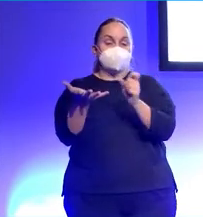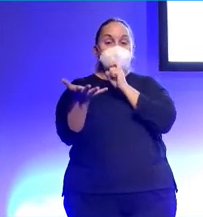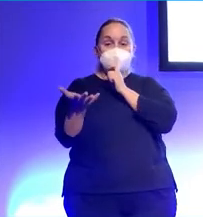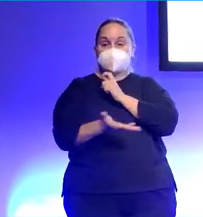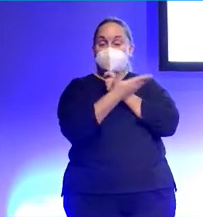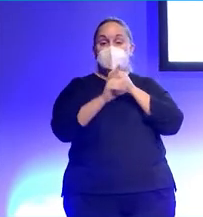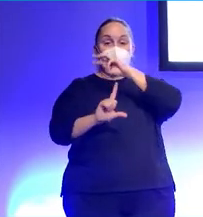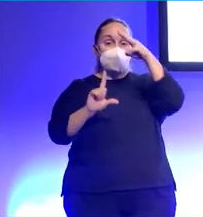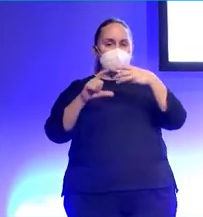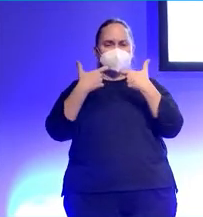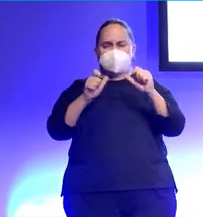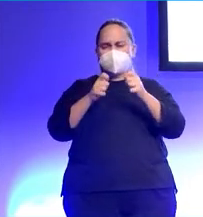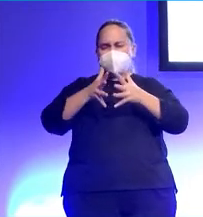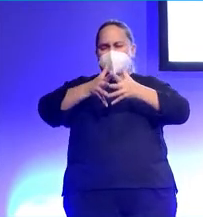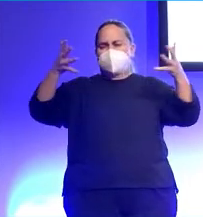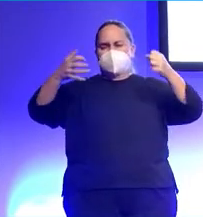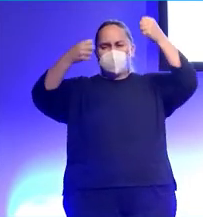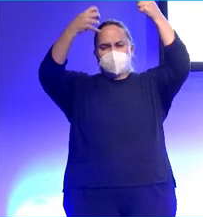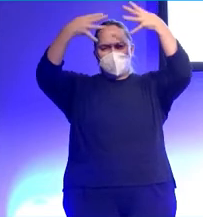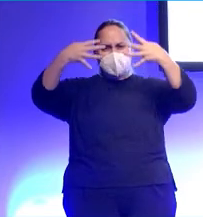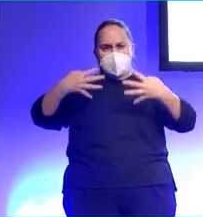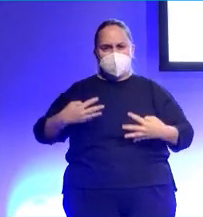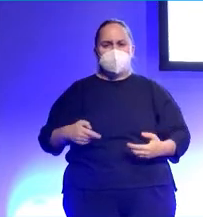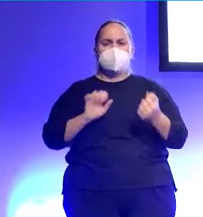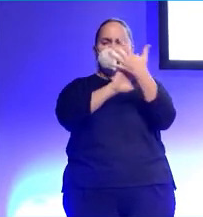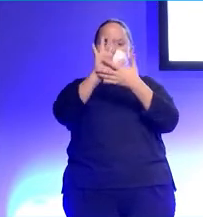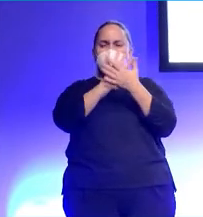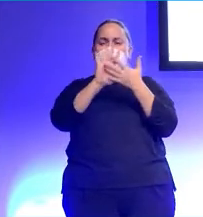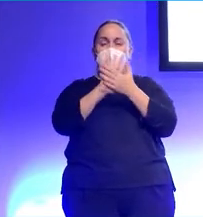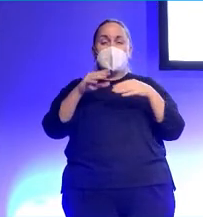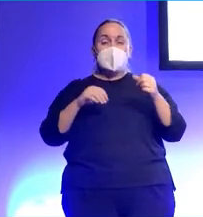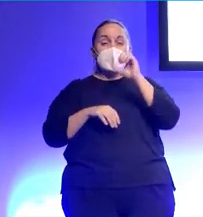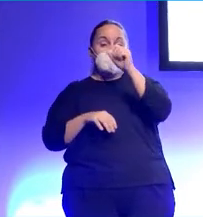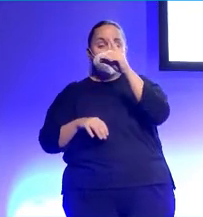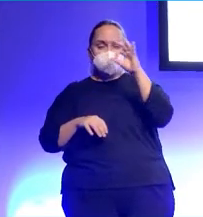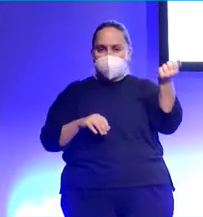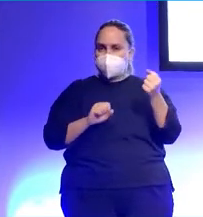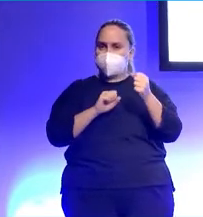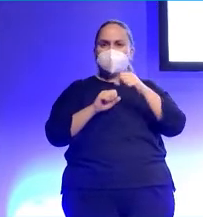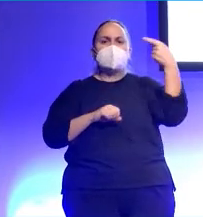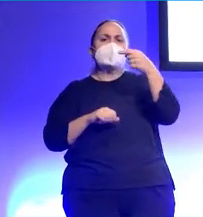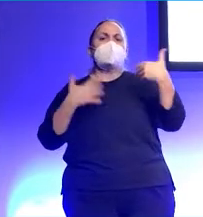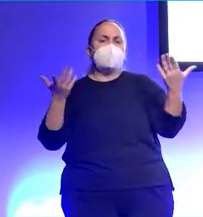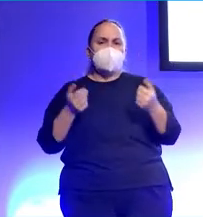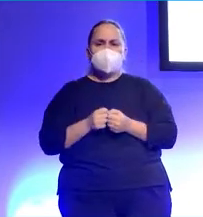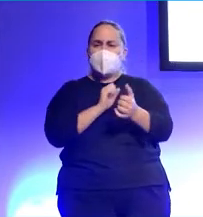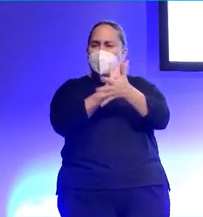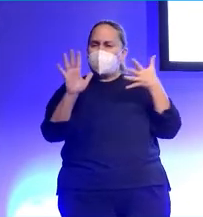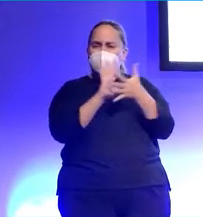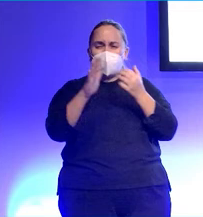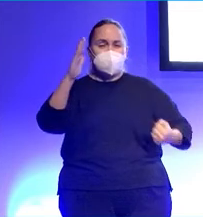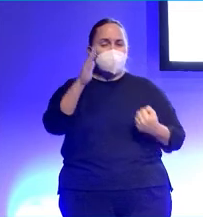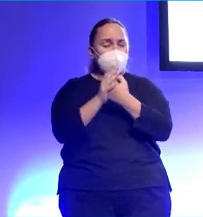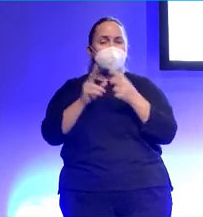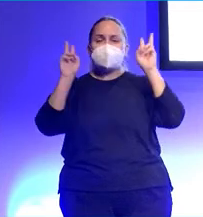Hicieron en la web un apartado gigantesco poniendo todo esto, hablando de las desventajas del ADSL. No te llega la velocidad que te ofrecen nunca. A veces tiene